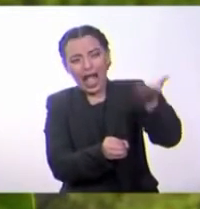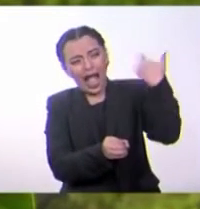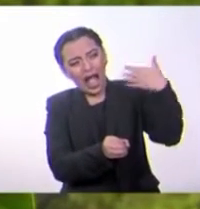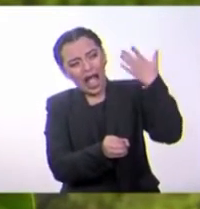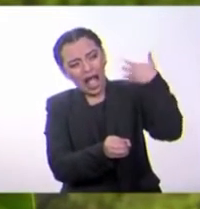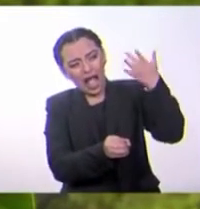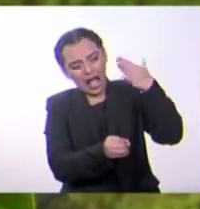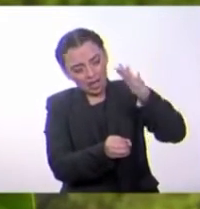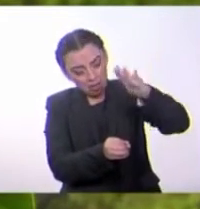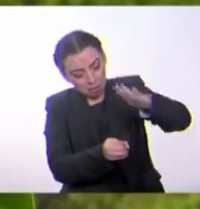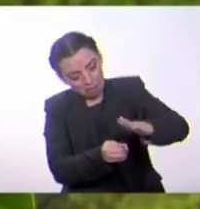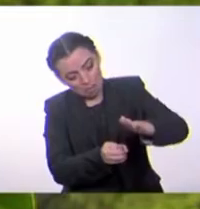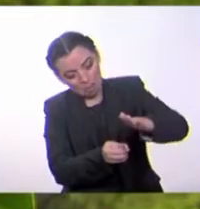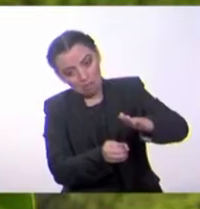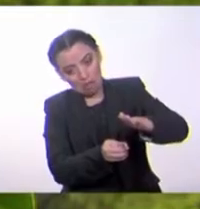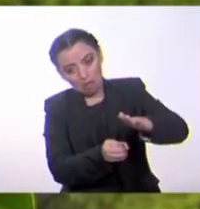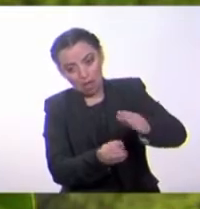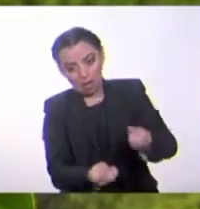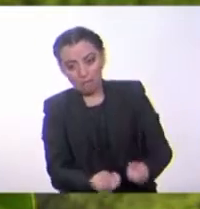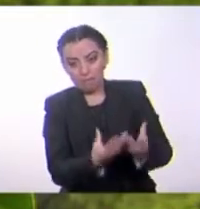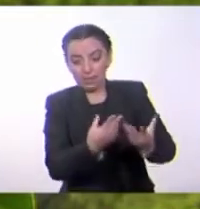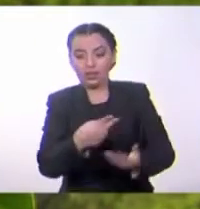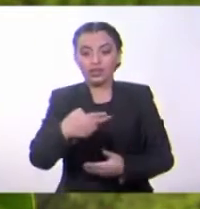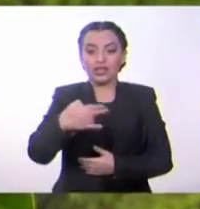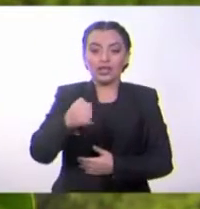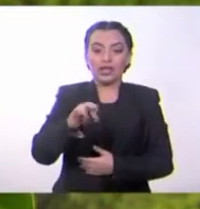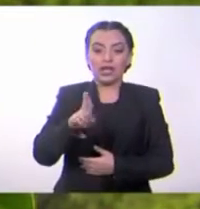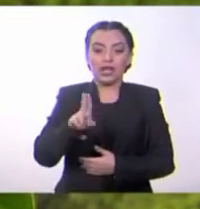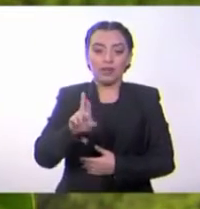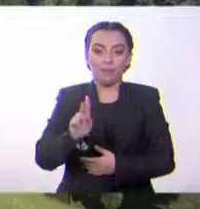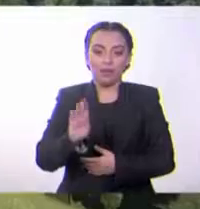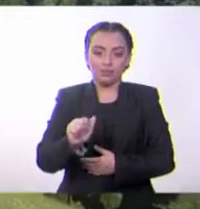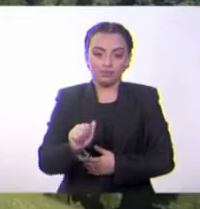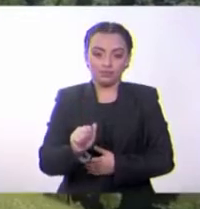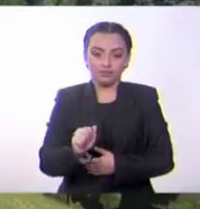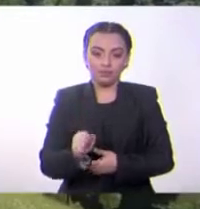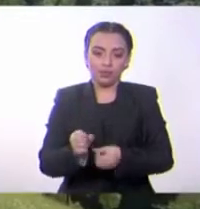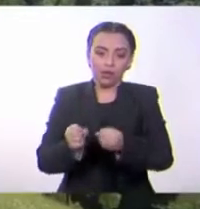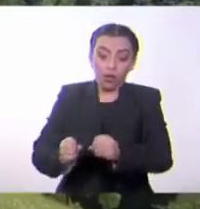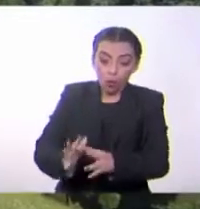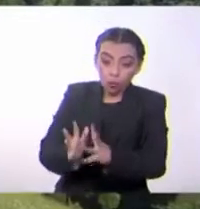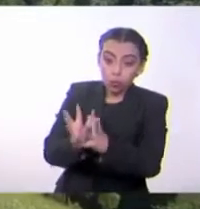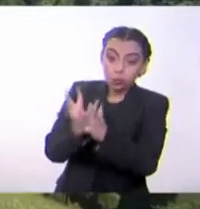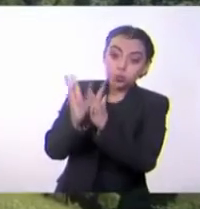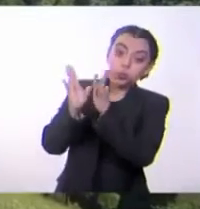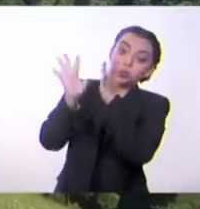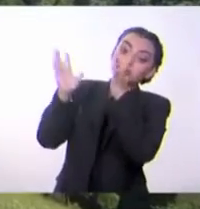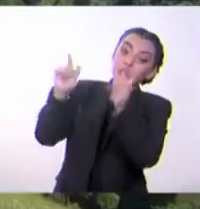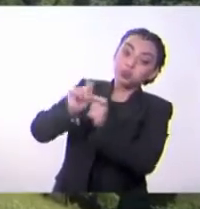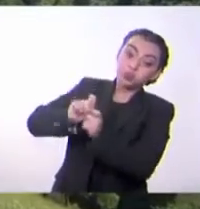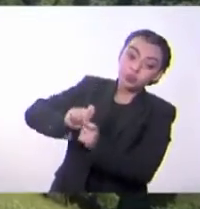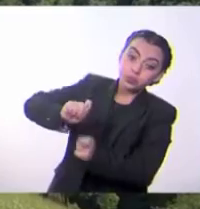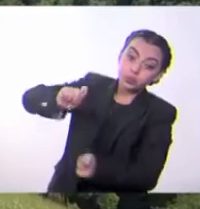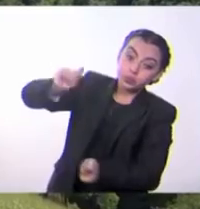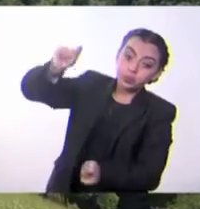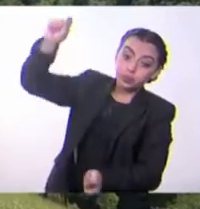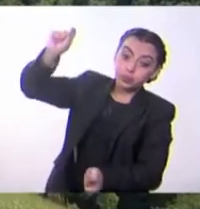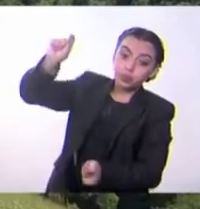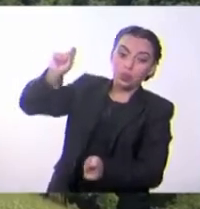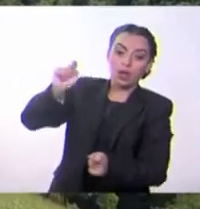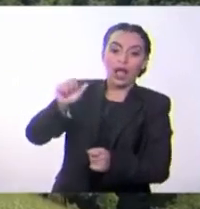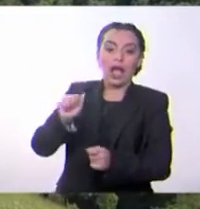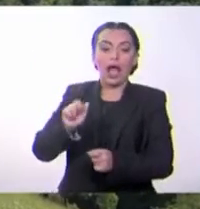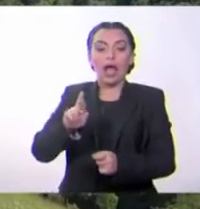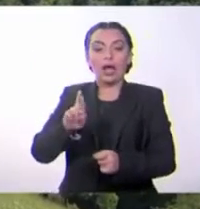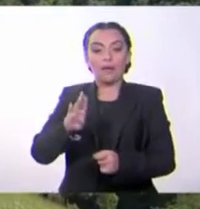1 metro de alto es una hierba. Si una planta adulta mide entre 1 y 6 metros, se dice que es un arbusto.